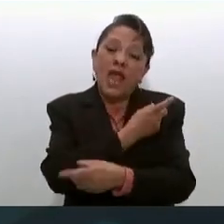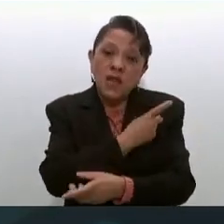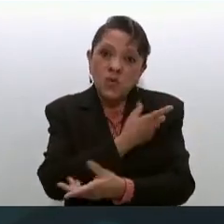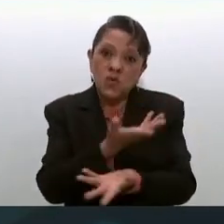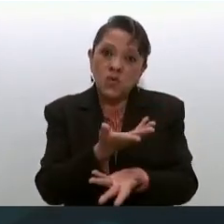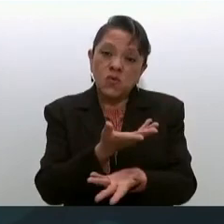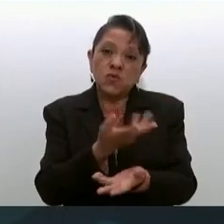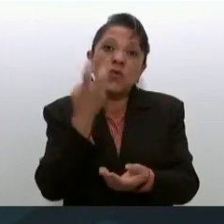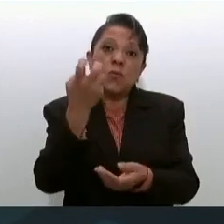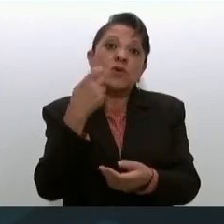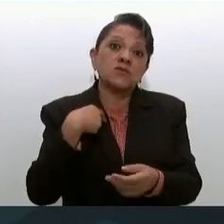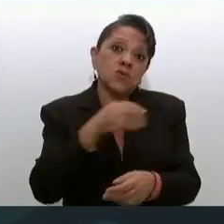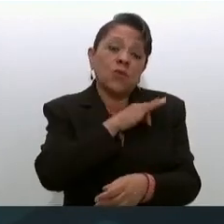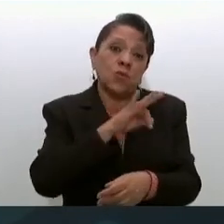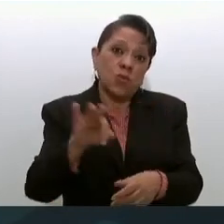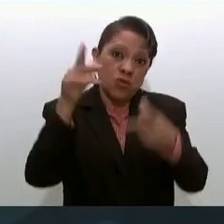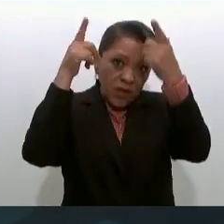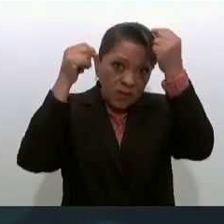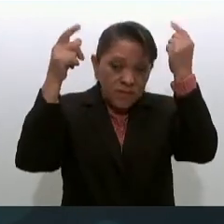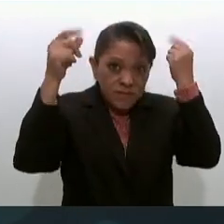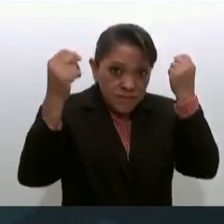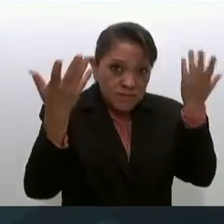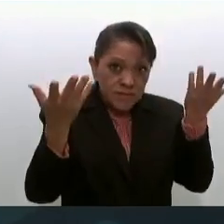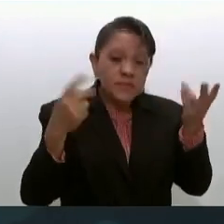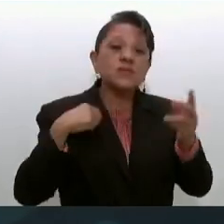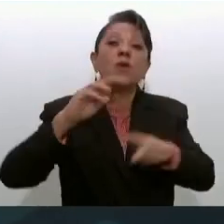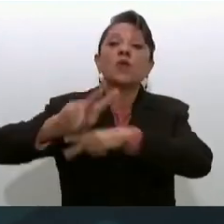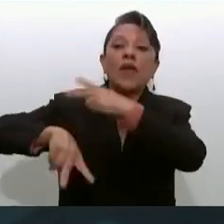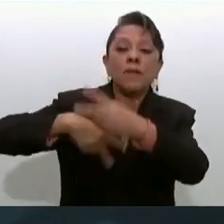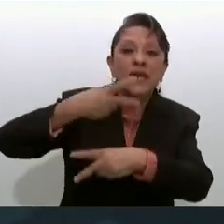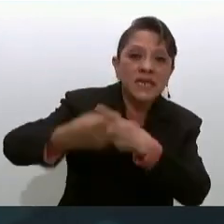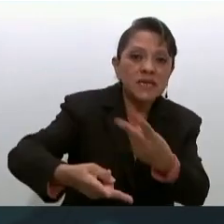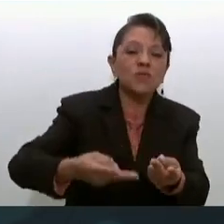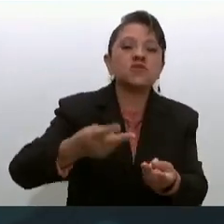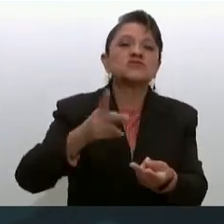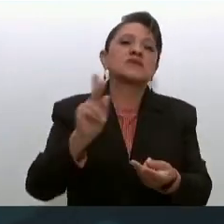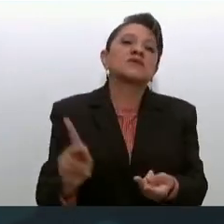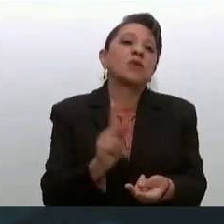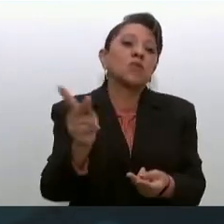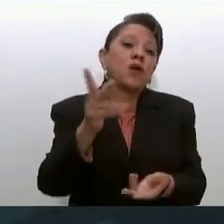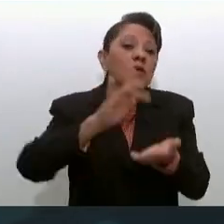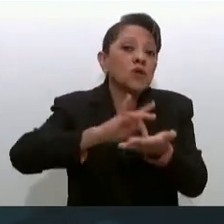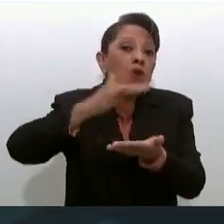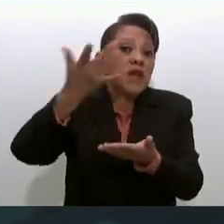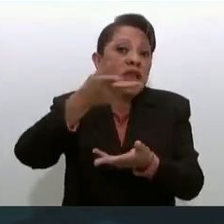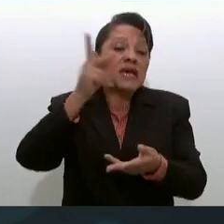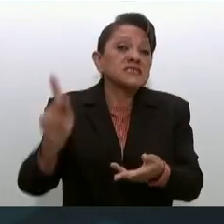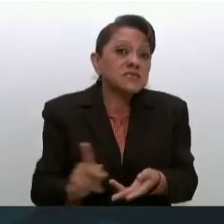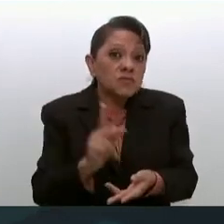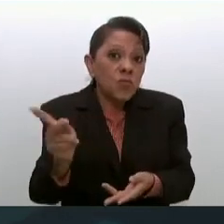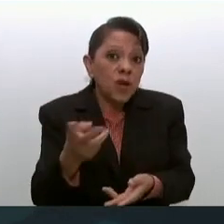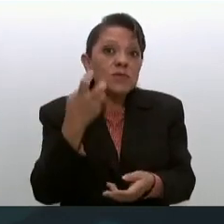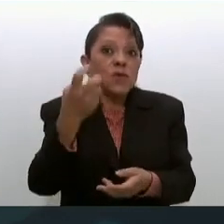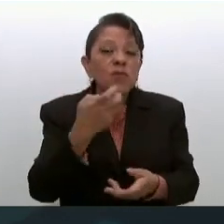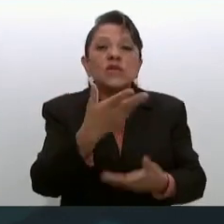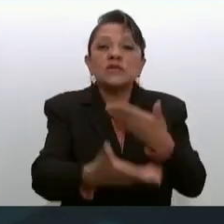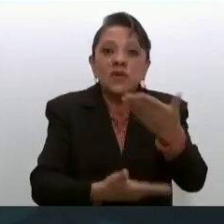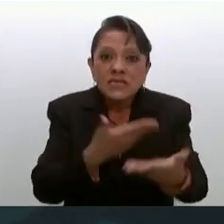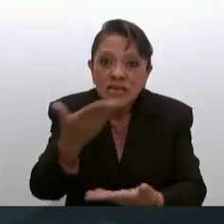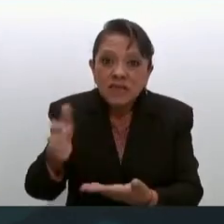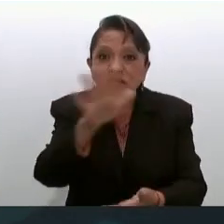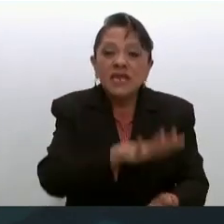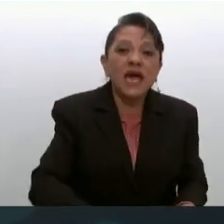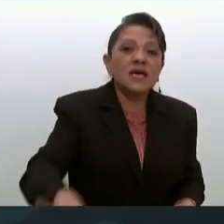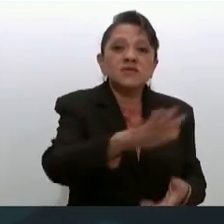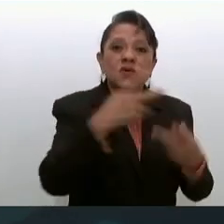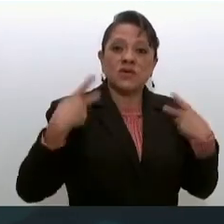venimos del pueblo gracias al pueblo es que llegamos a servir a todos los mexicanos yo